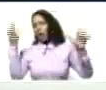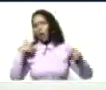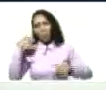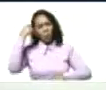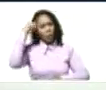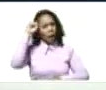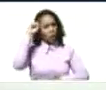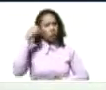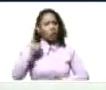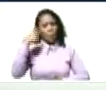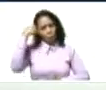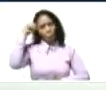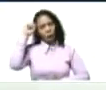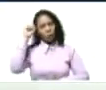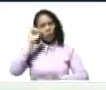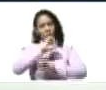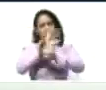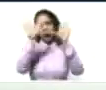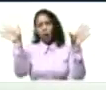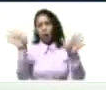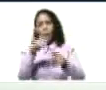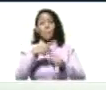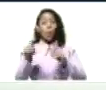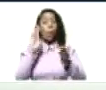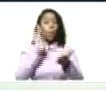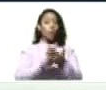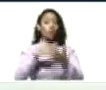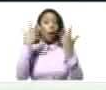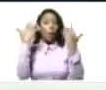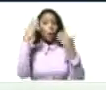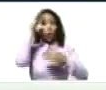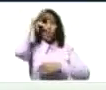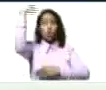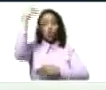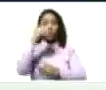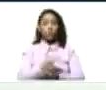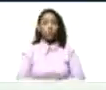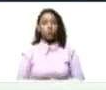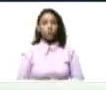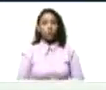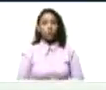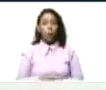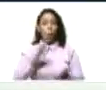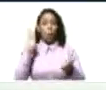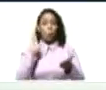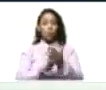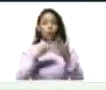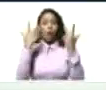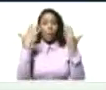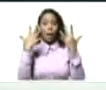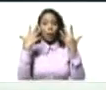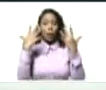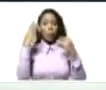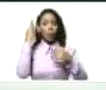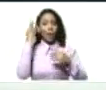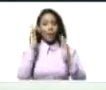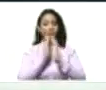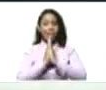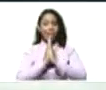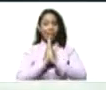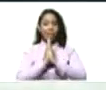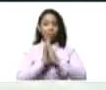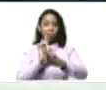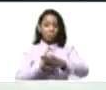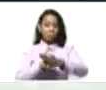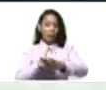Lo recuerdo clarito. Pero puso su mano Dios. Puso su mano la chinita. A